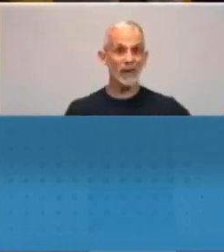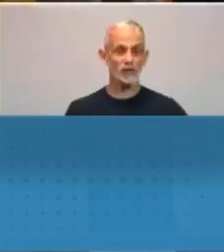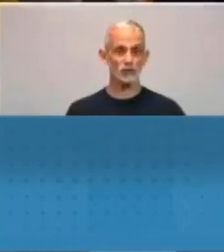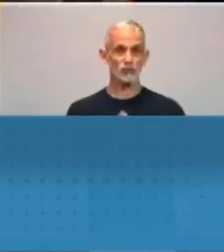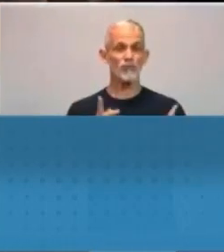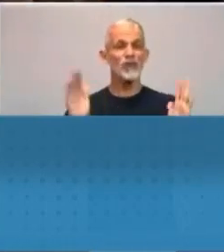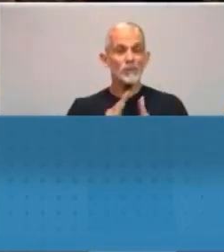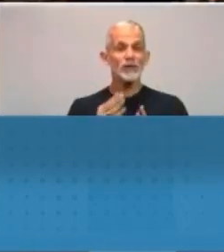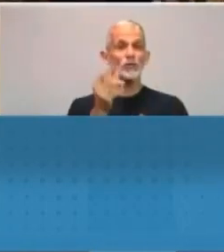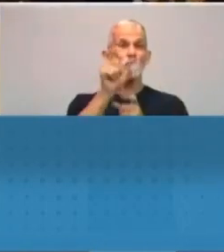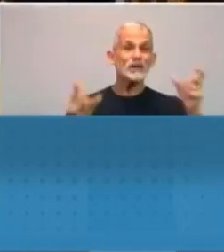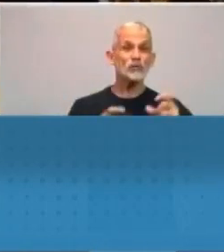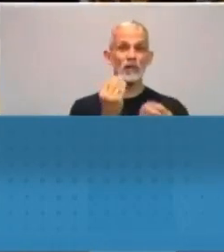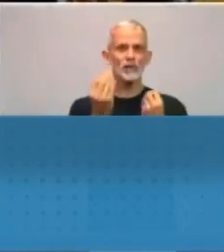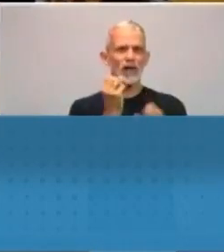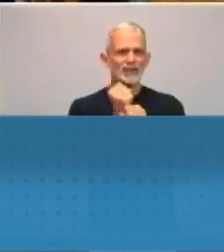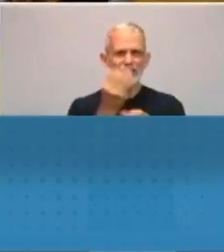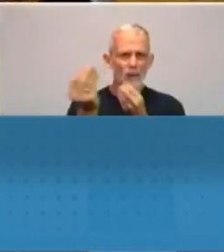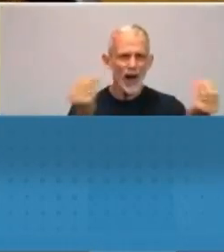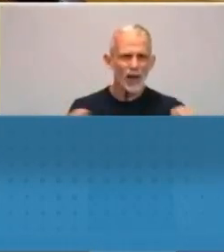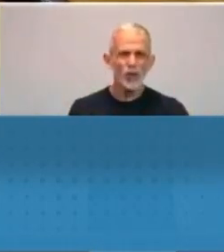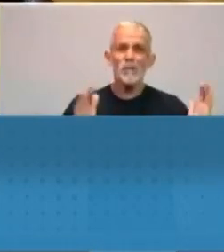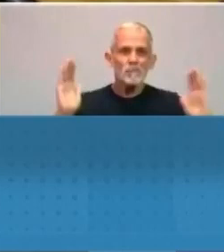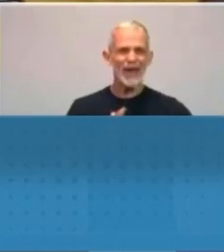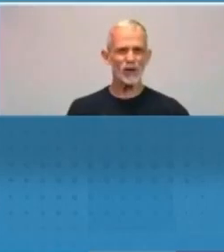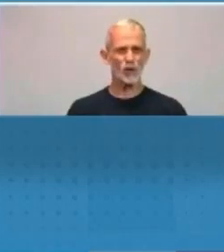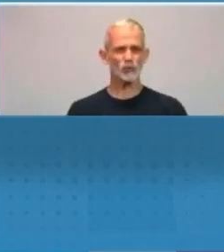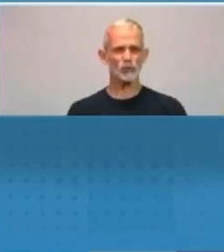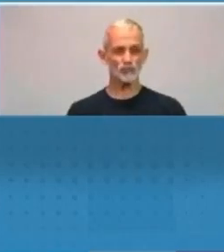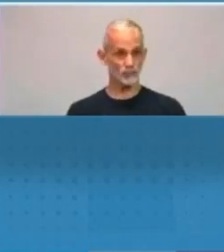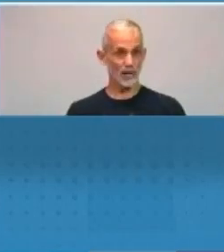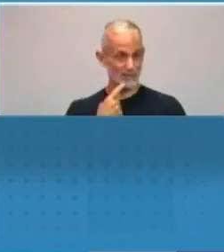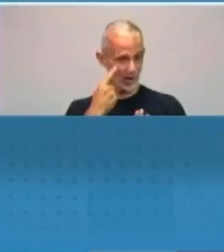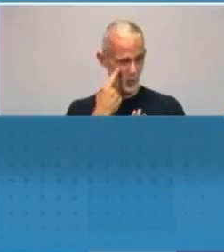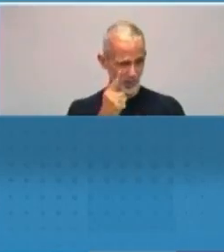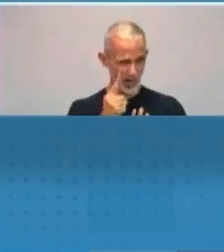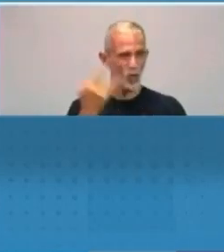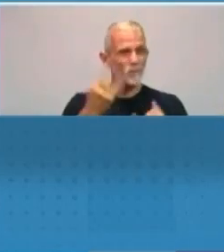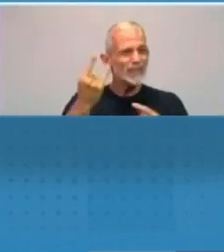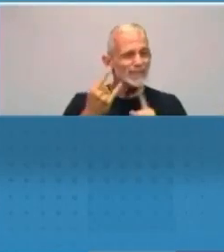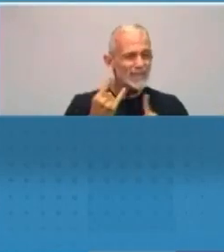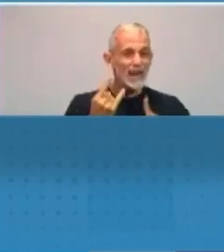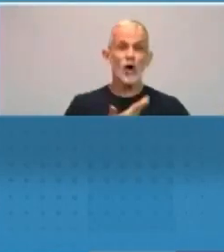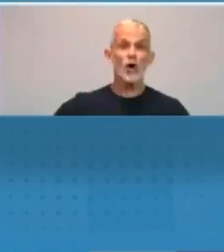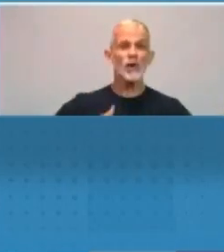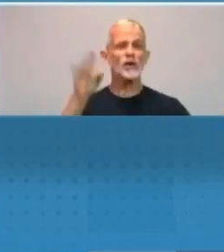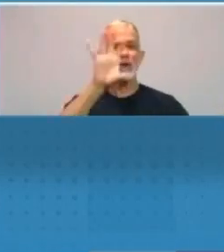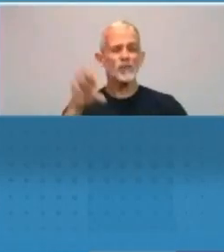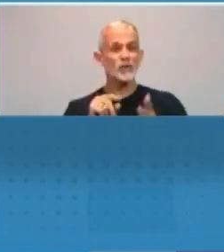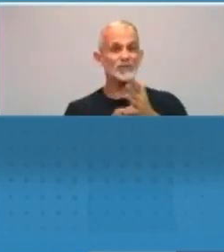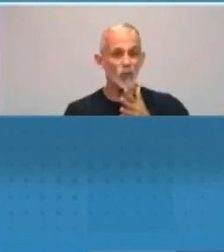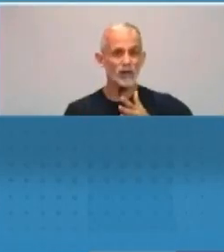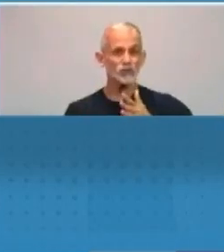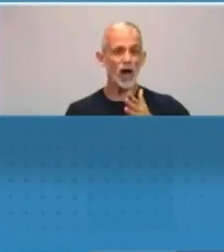el intendente del Partido de la Costa, Juan de Jesús, estuvo presente junto a otros intendentes, otros funcionarios y dirigentes sociales